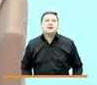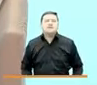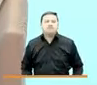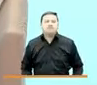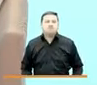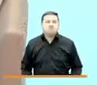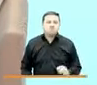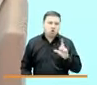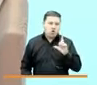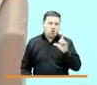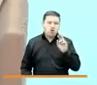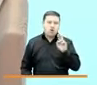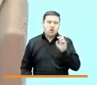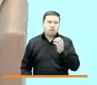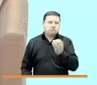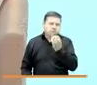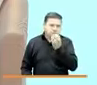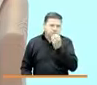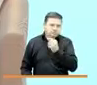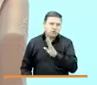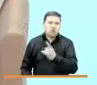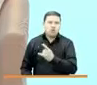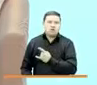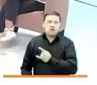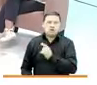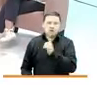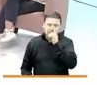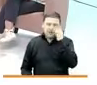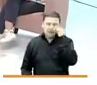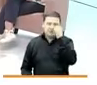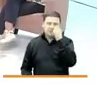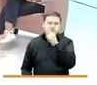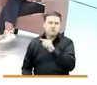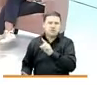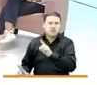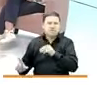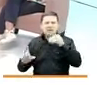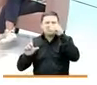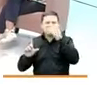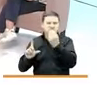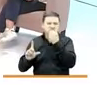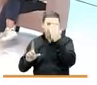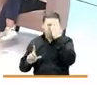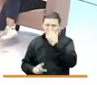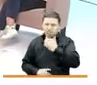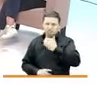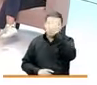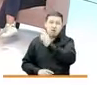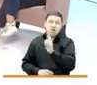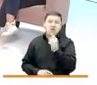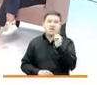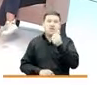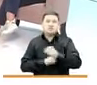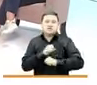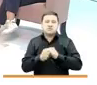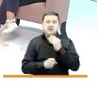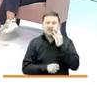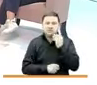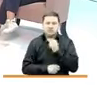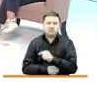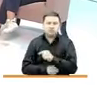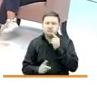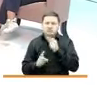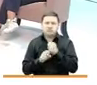Lorena es nutricionista y dietista de la Universidad Nacional, con magister en nutrición y alimentos, tiene más de 10 años de experiencia, y